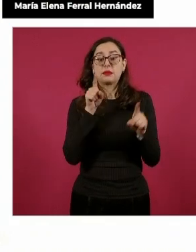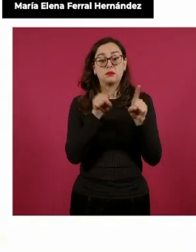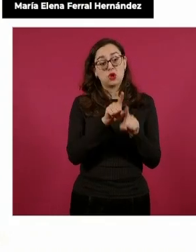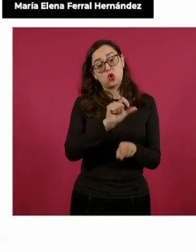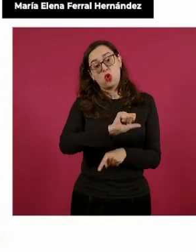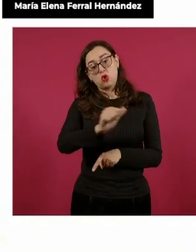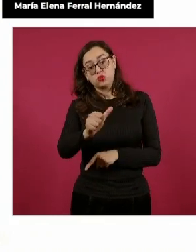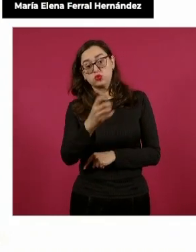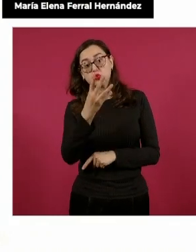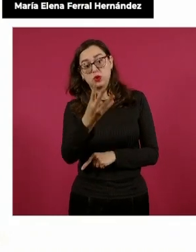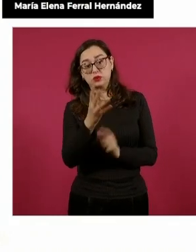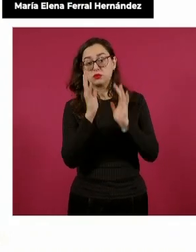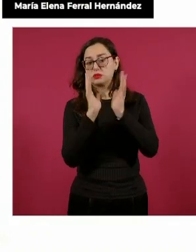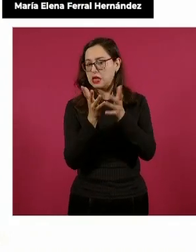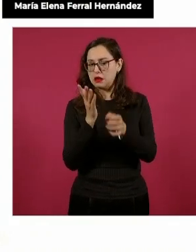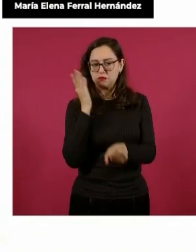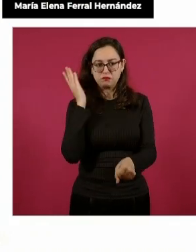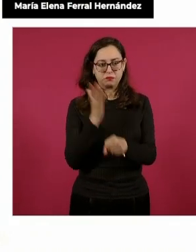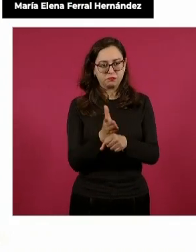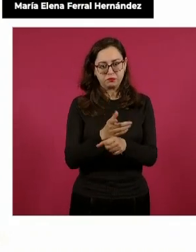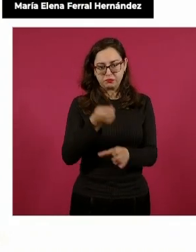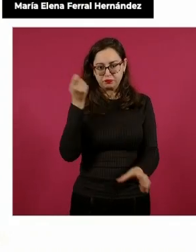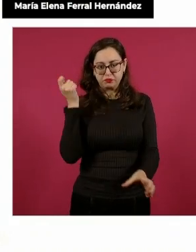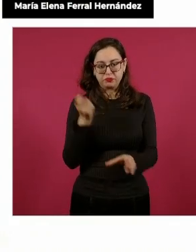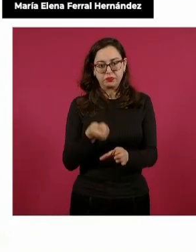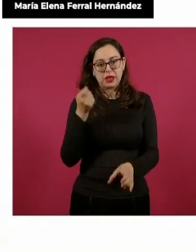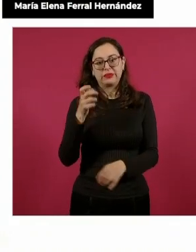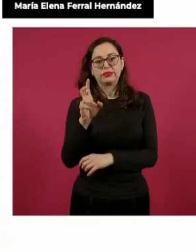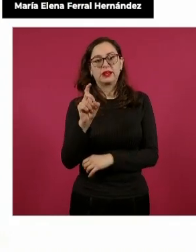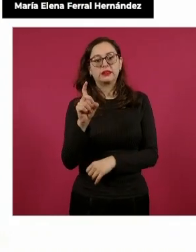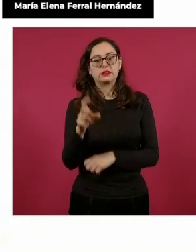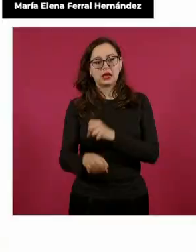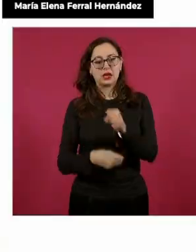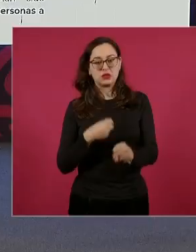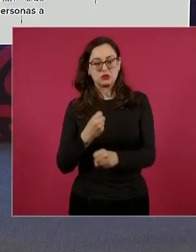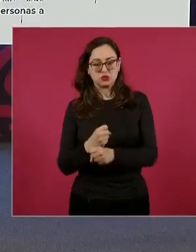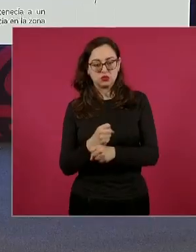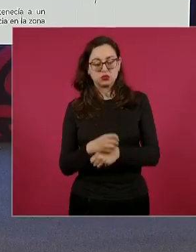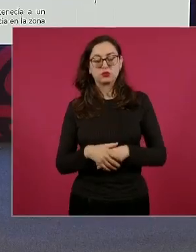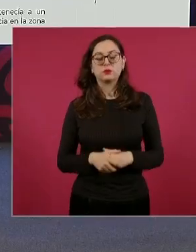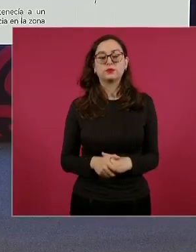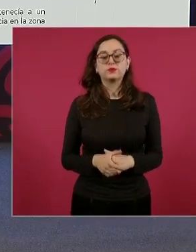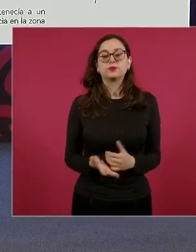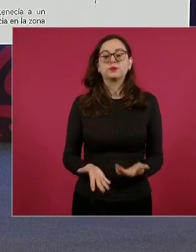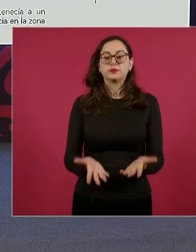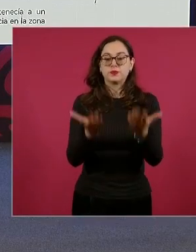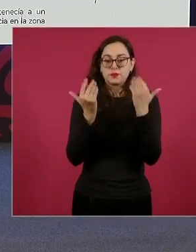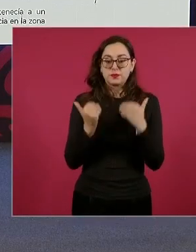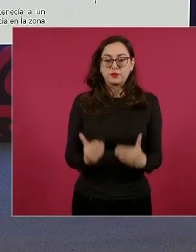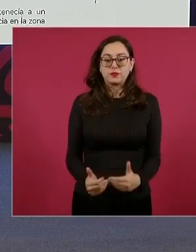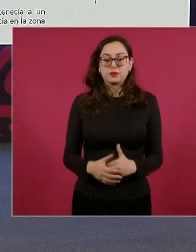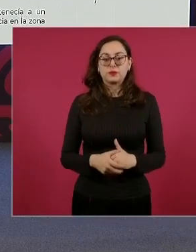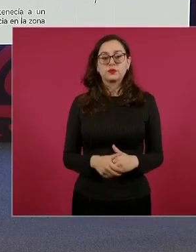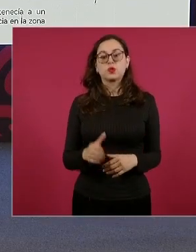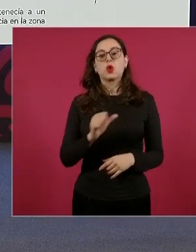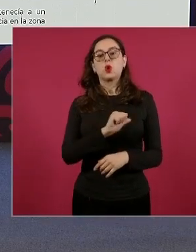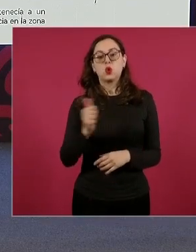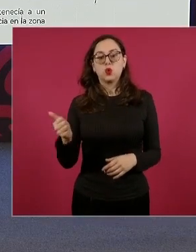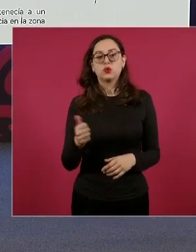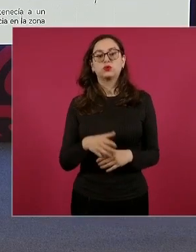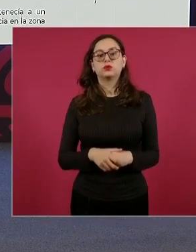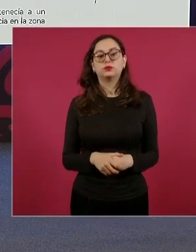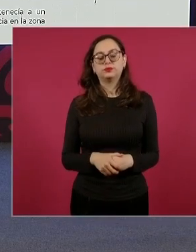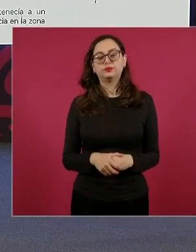otras cuatro personas que están aquí, a 30 años de prisión. Adelante. Esta otra sentencia de